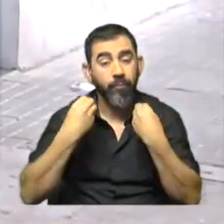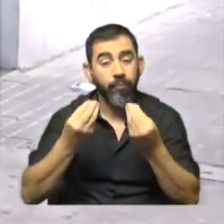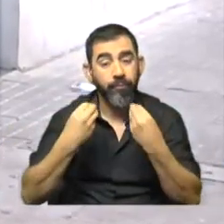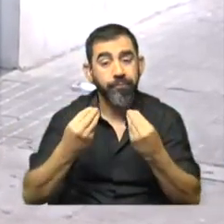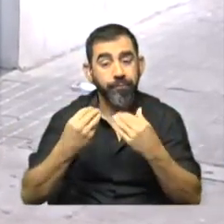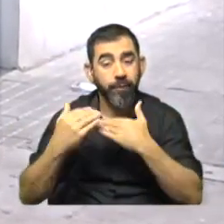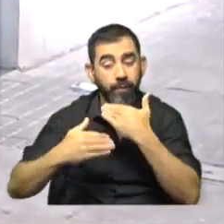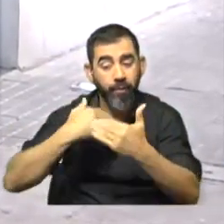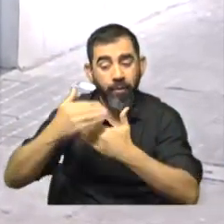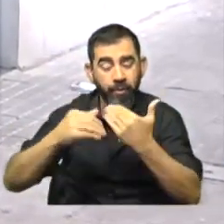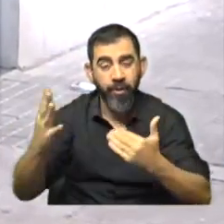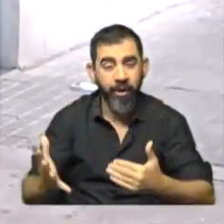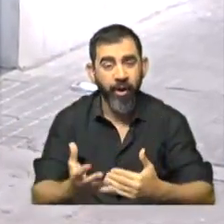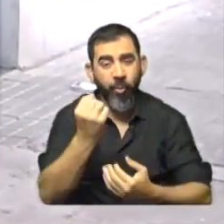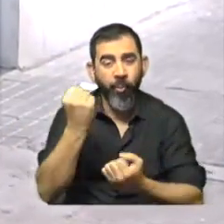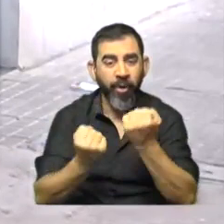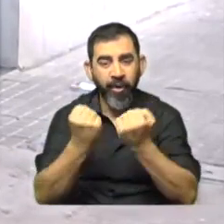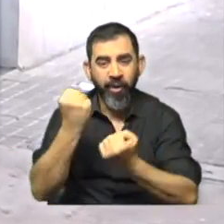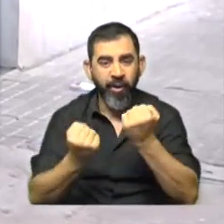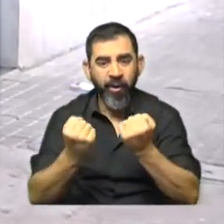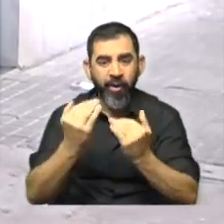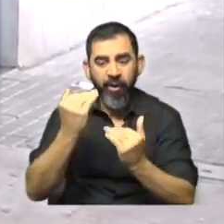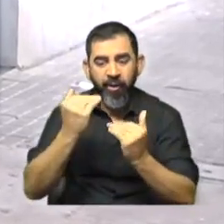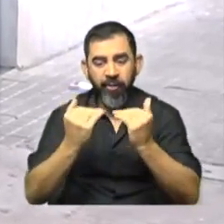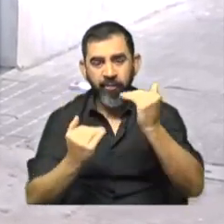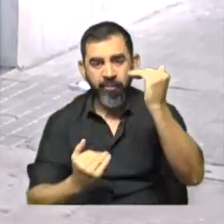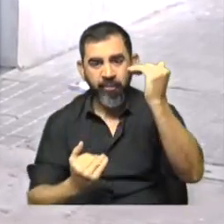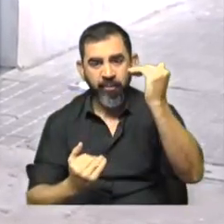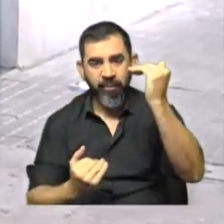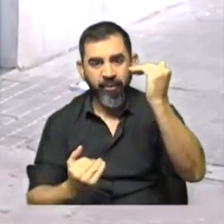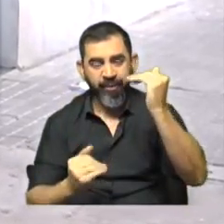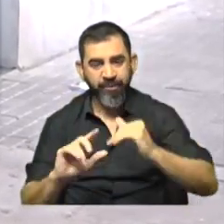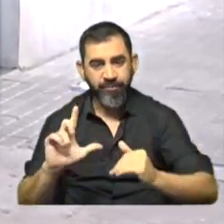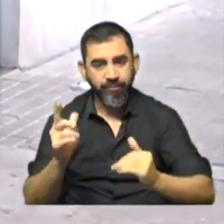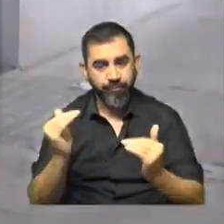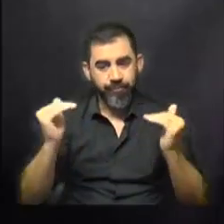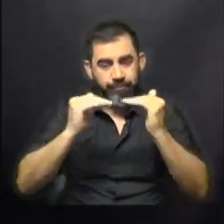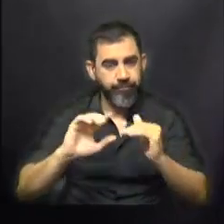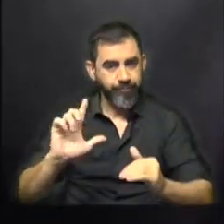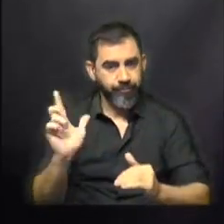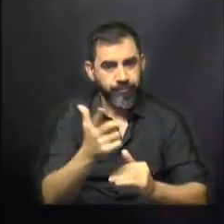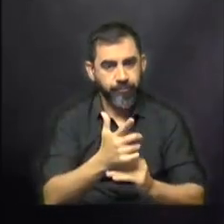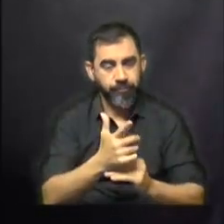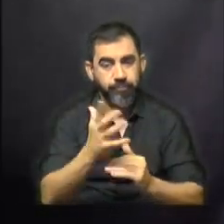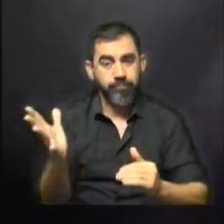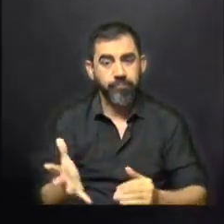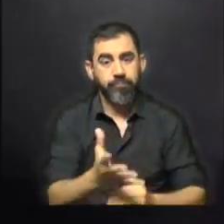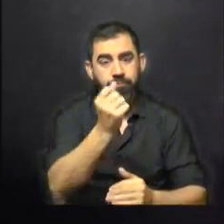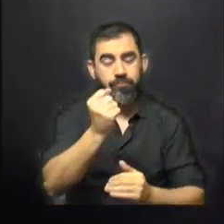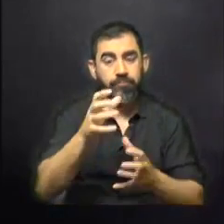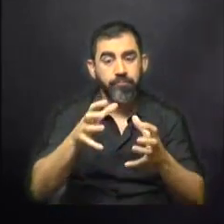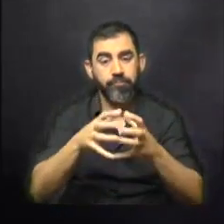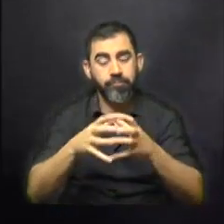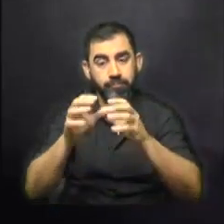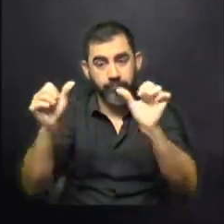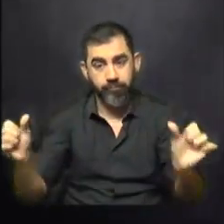dando el proceso de recuperación económica con un desbalance o una desigualdad también importante en la recuperación entre sectores